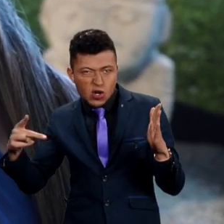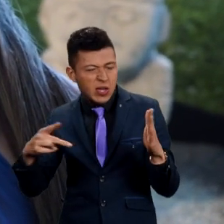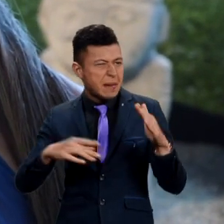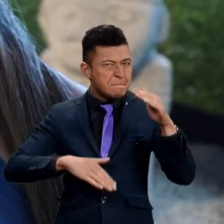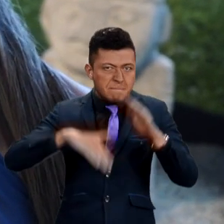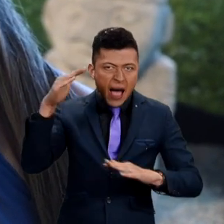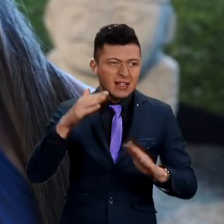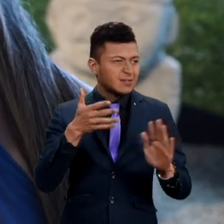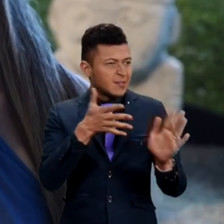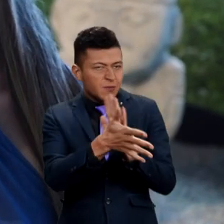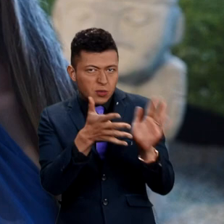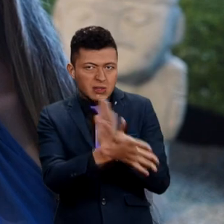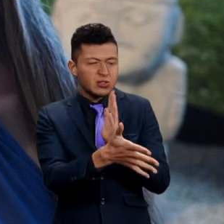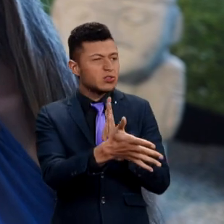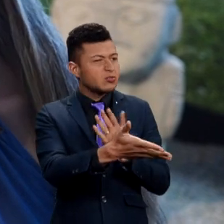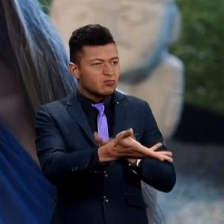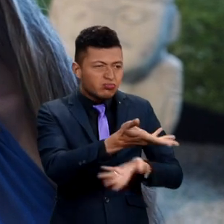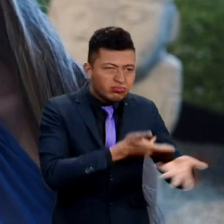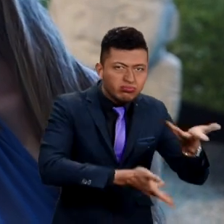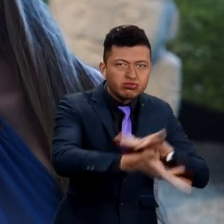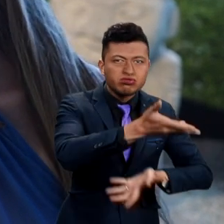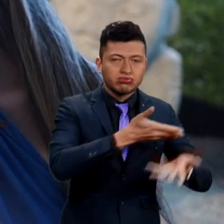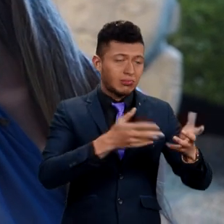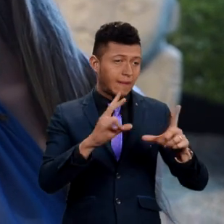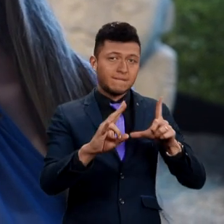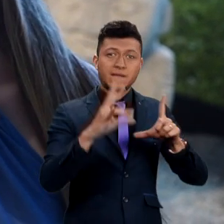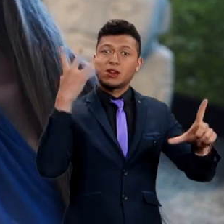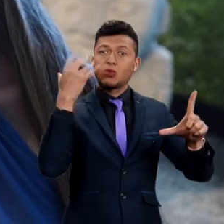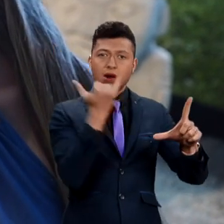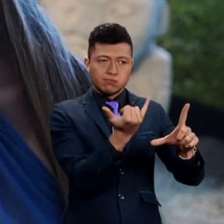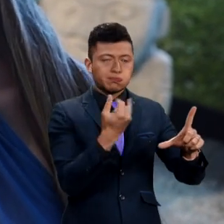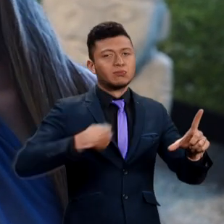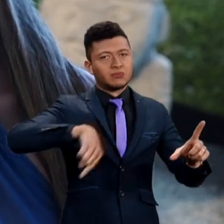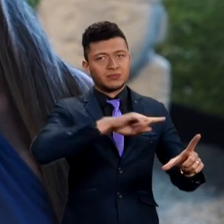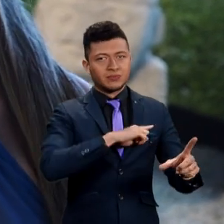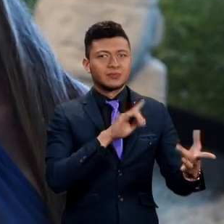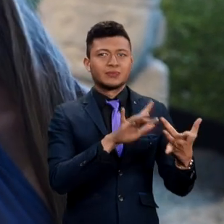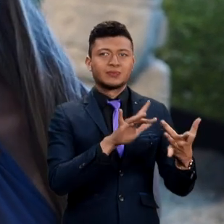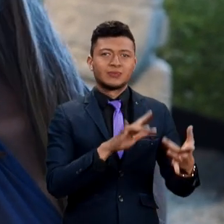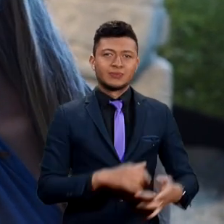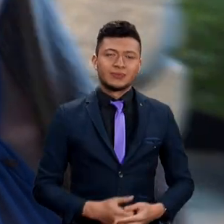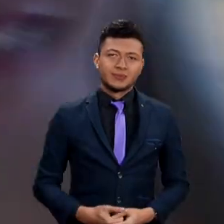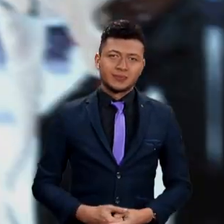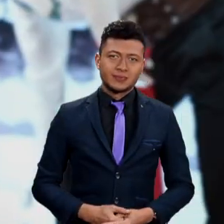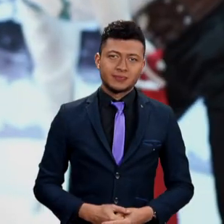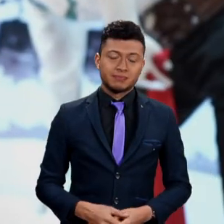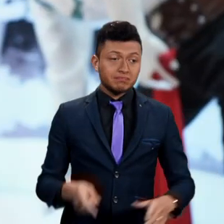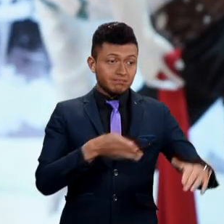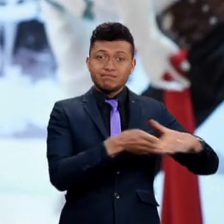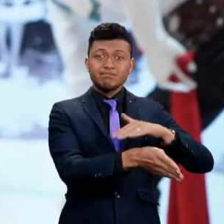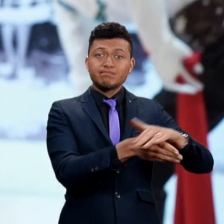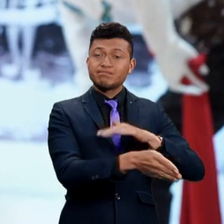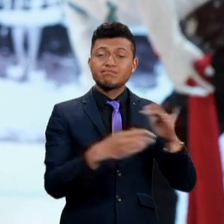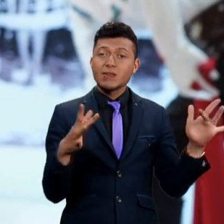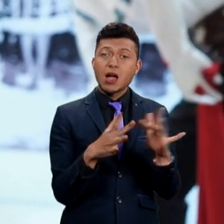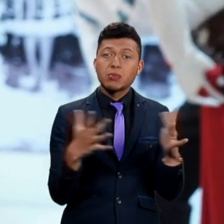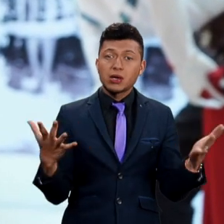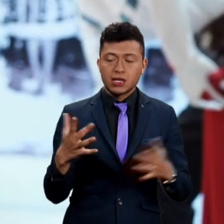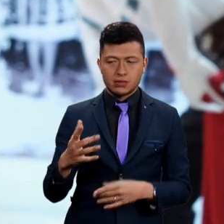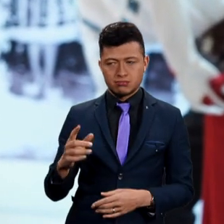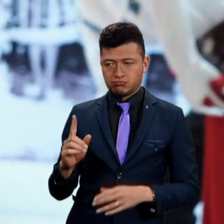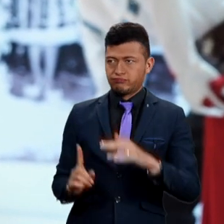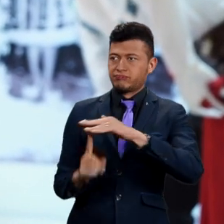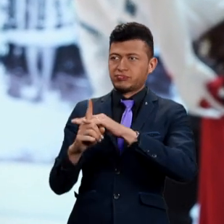brinda un acceso más allá de las tecnologías, poder informarnos y acercarnos a esa era virtual por la que estamos pasando. Si la accesibilidad